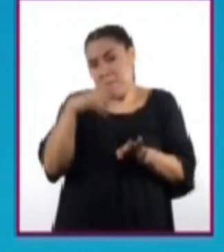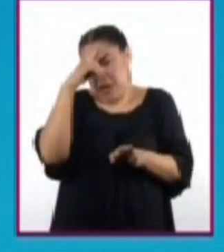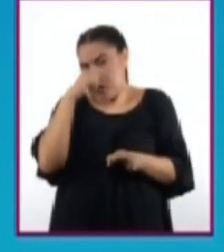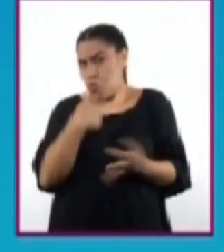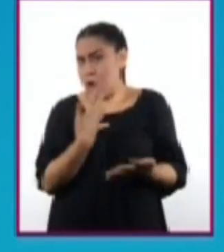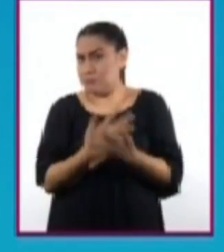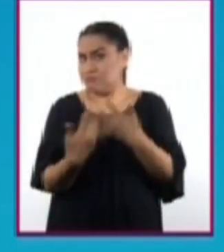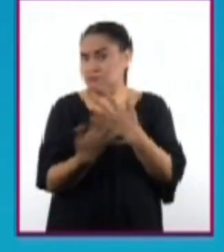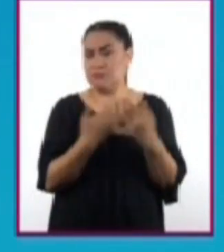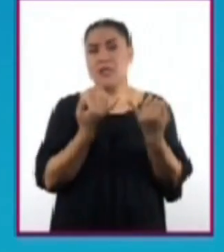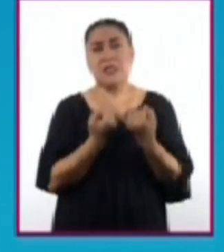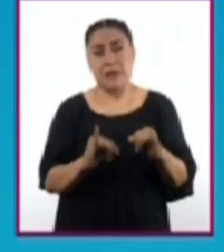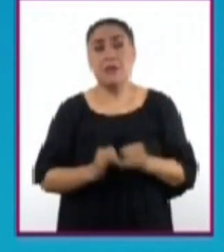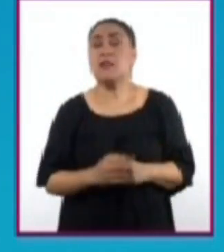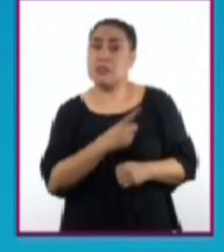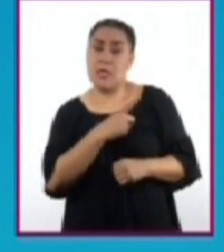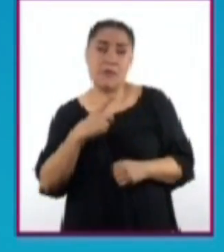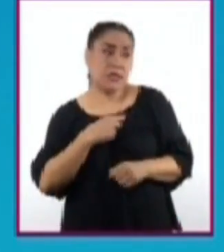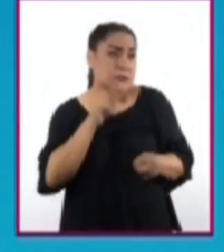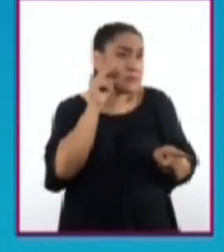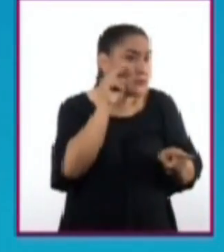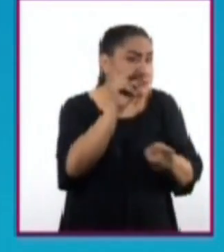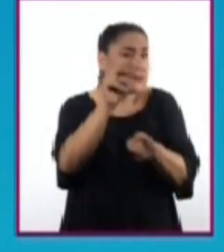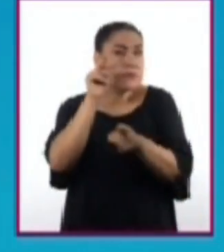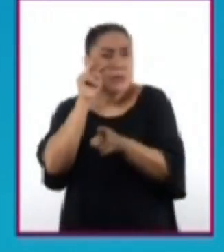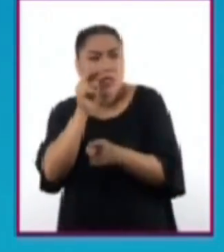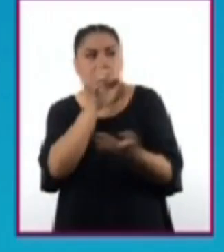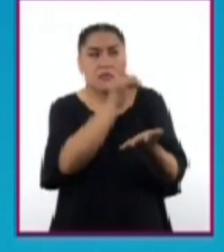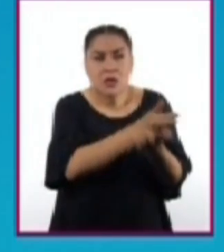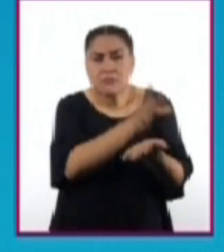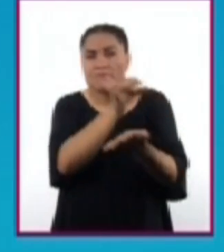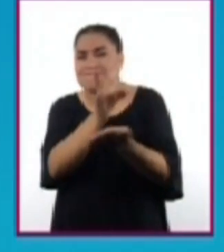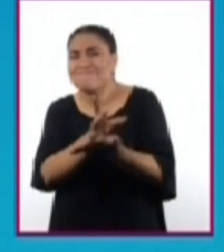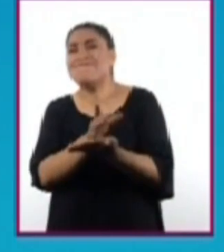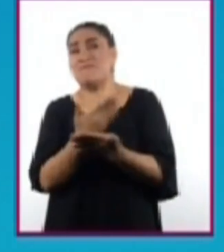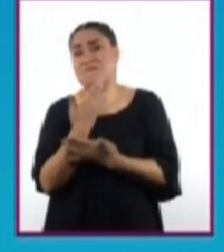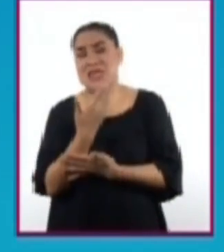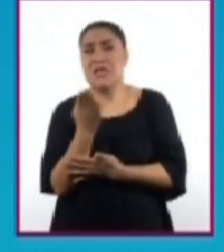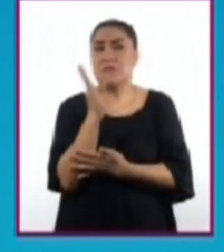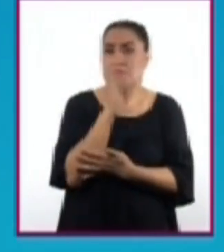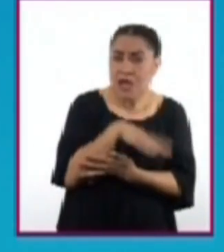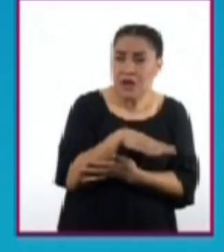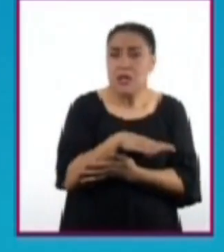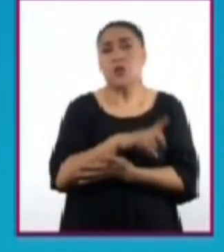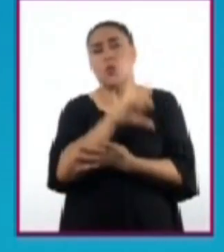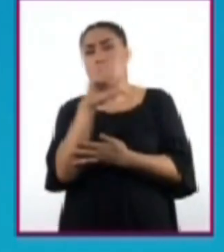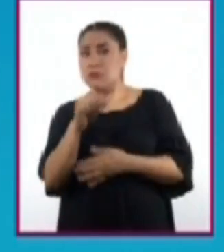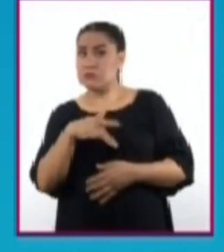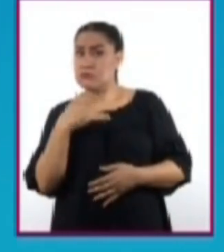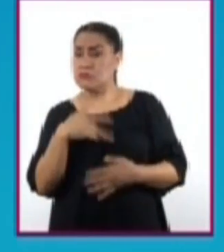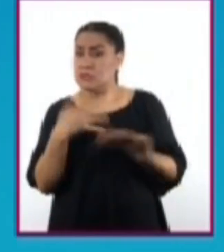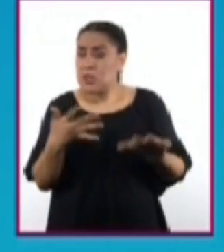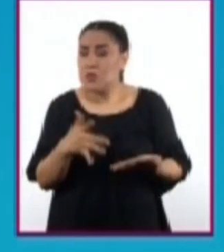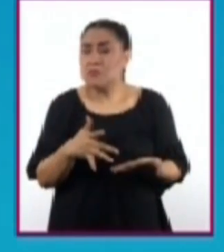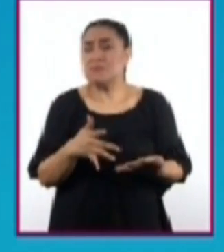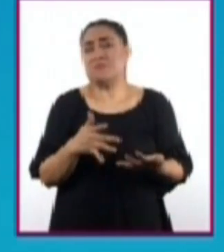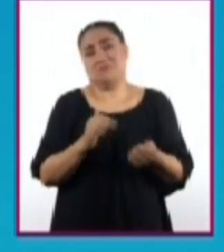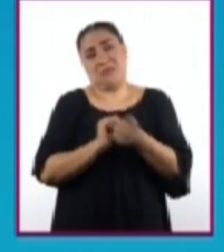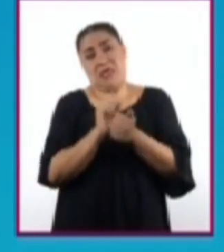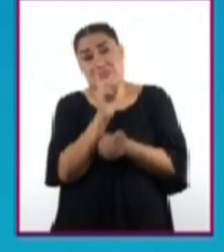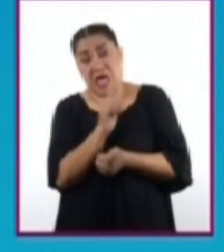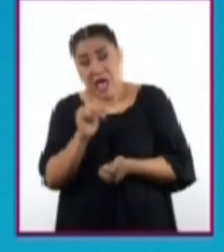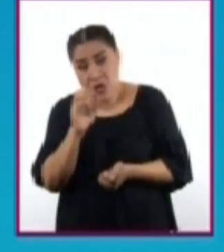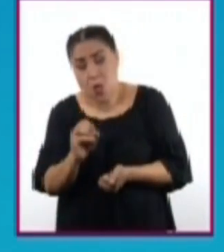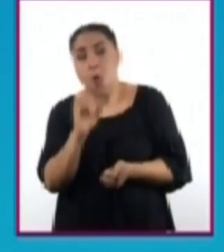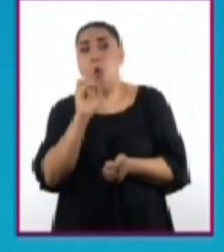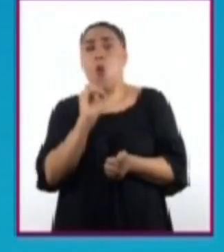autonomía es aprender a identificar y reconocer lo que es correcto y establecer la diferencia de lo que puede lastimar tanto a ti